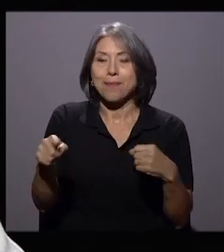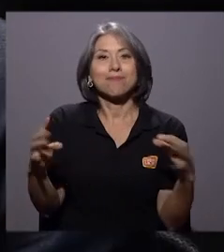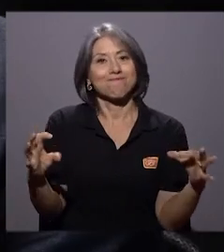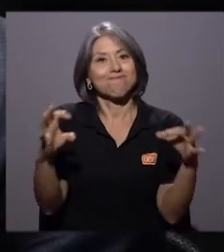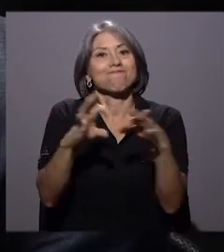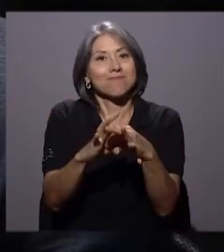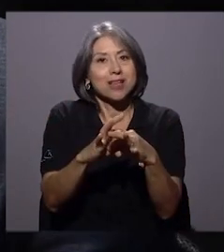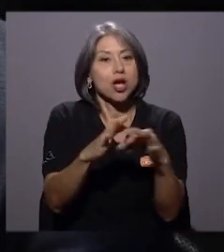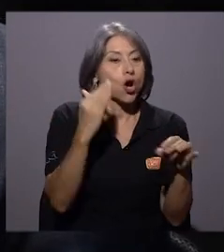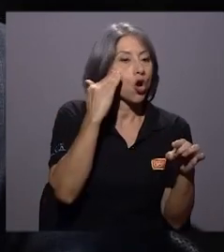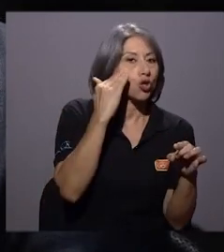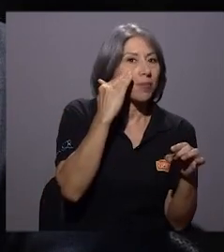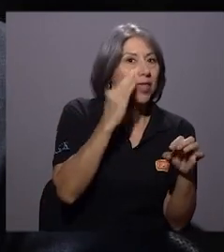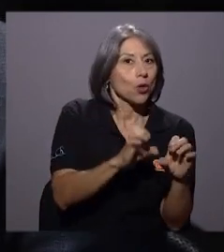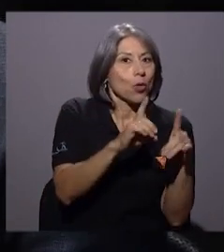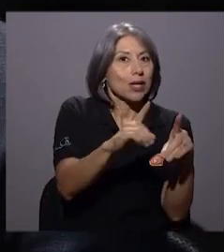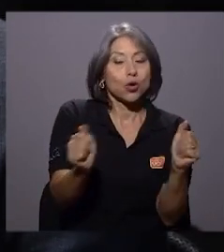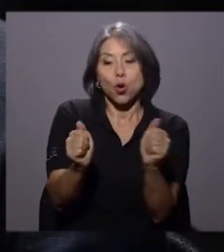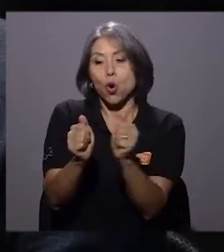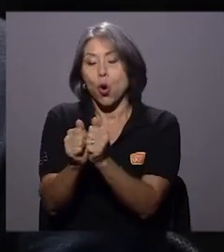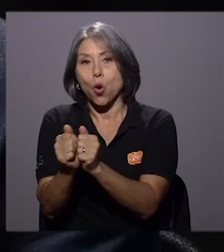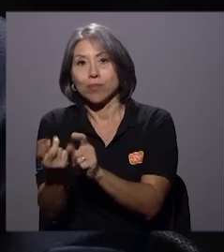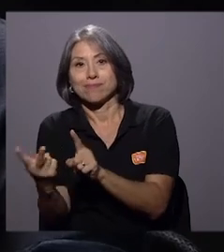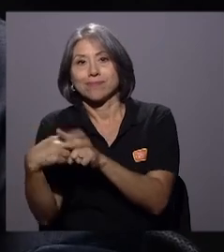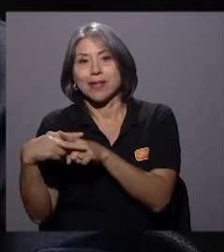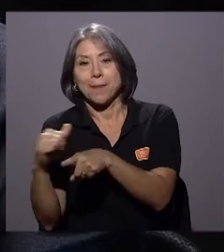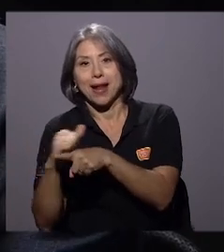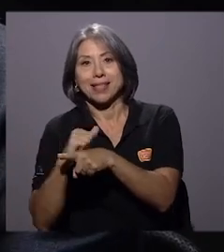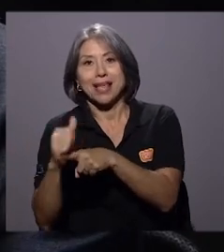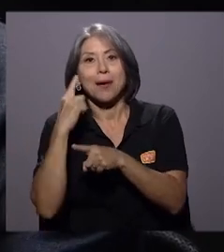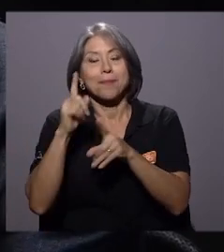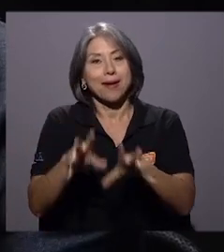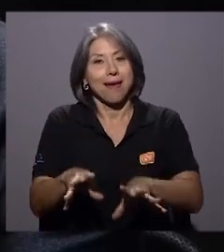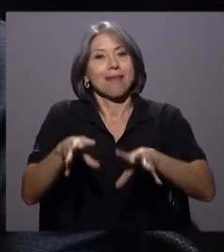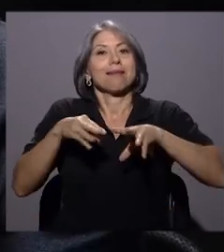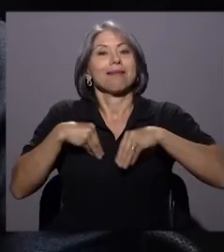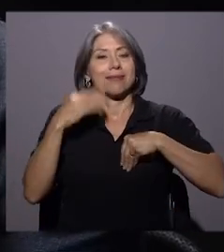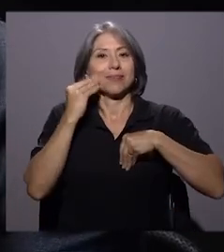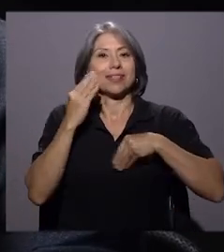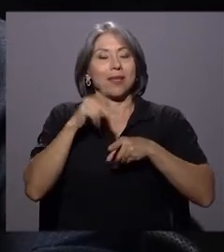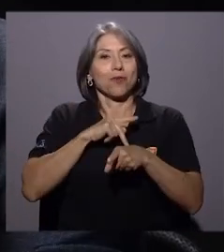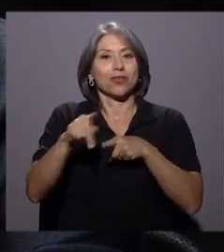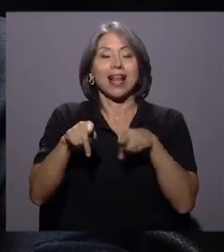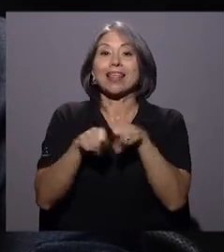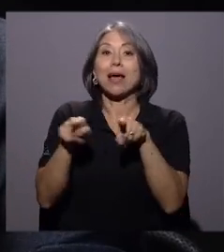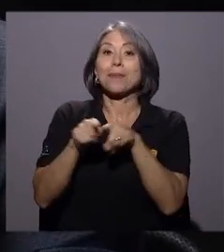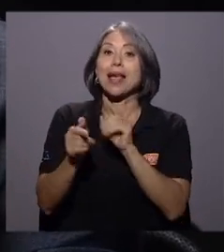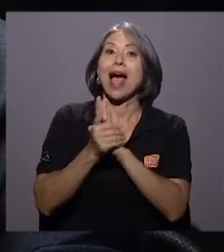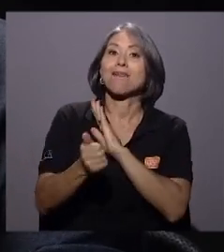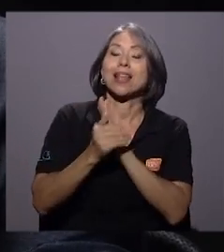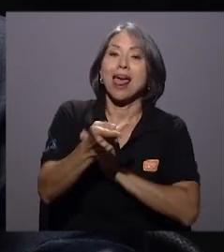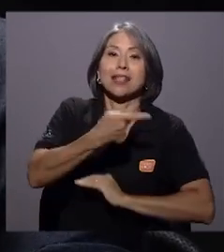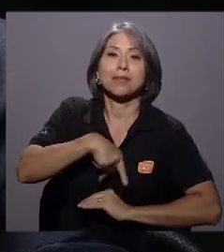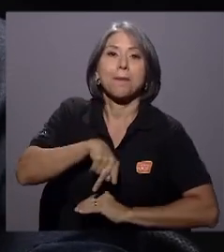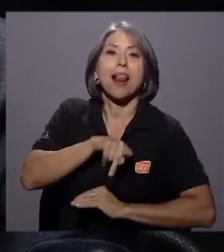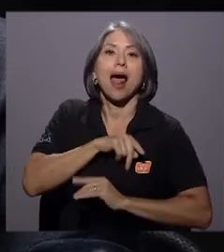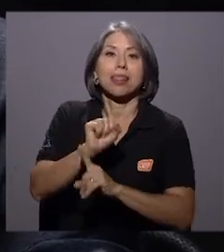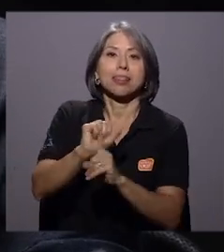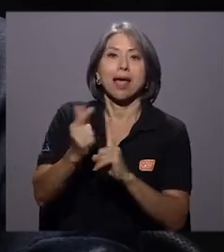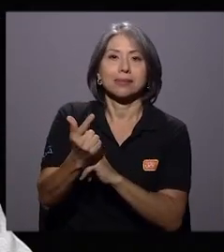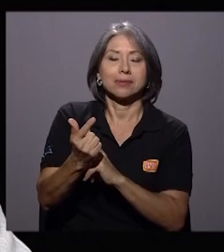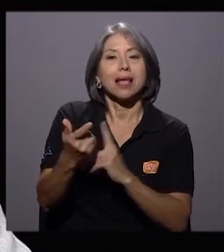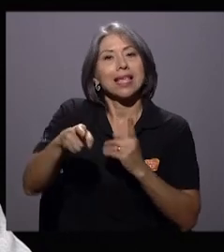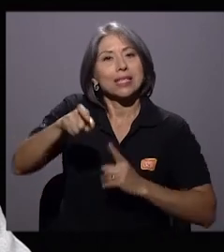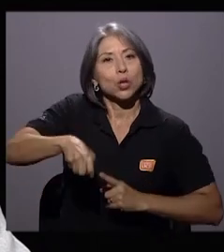práctica para adquirir experiencia profesional y para desarrollar las habilidades blandas que hoy tanto solicita el mercado